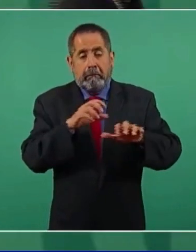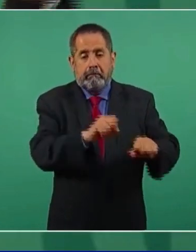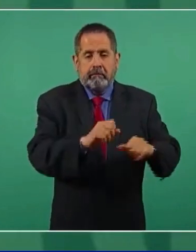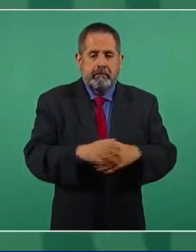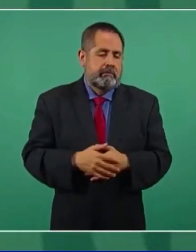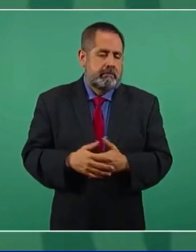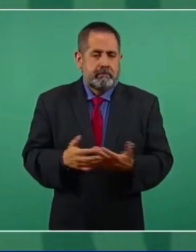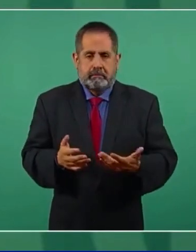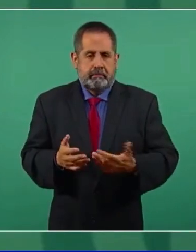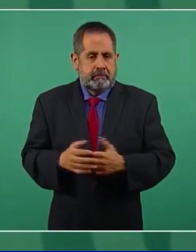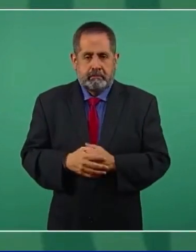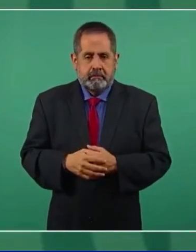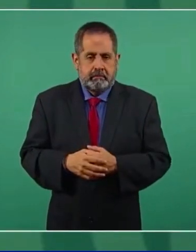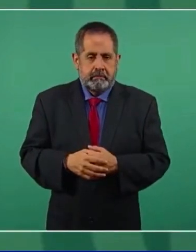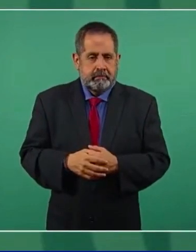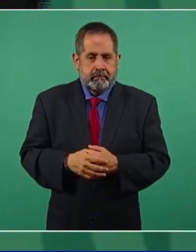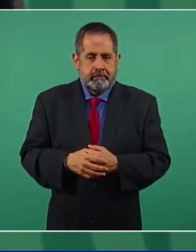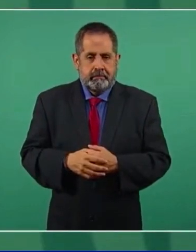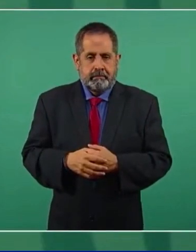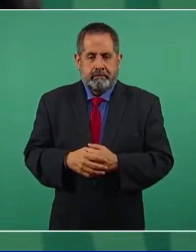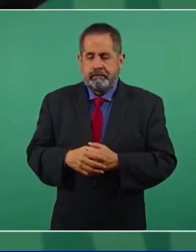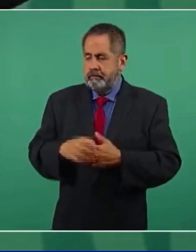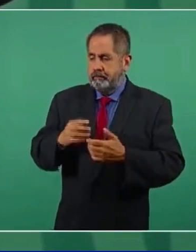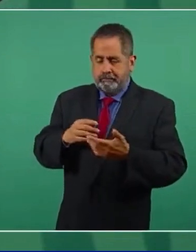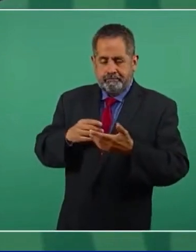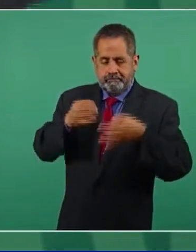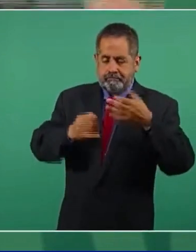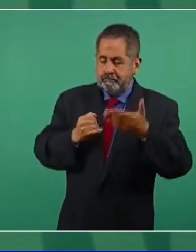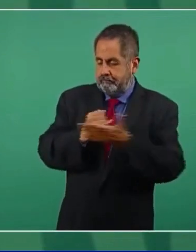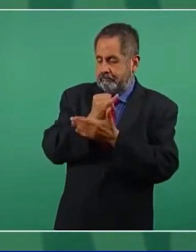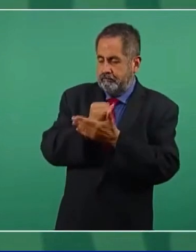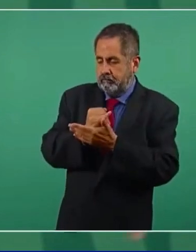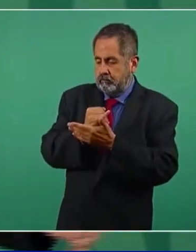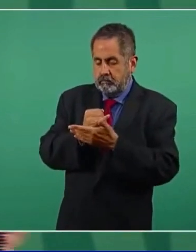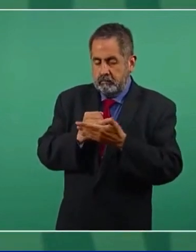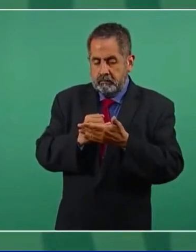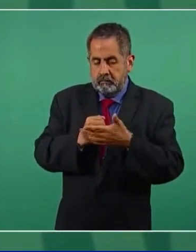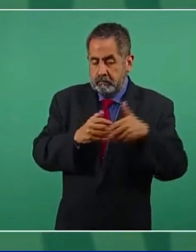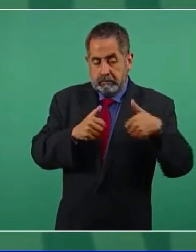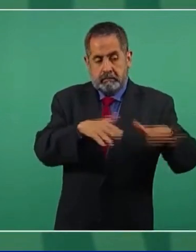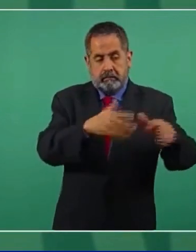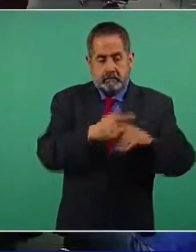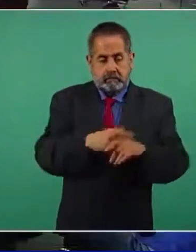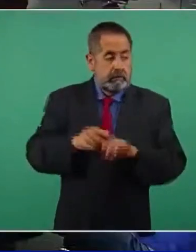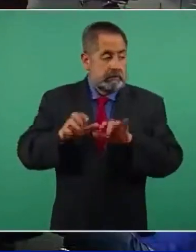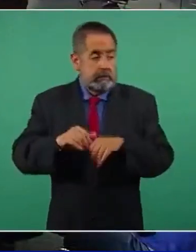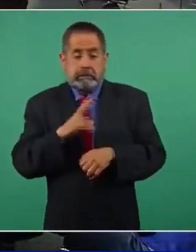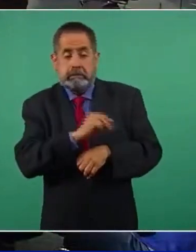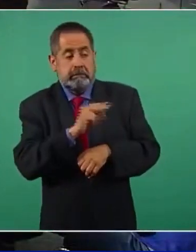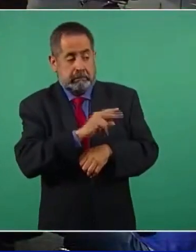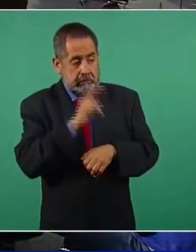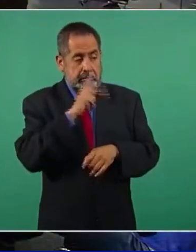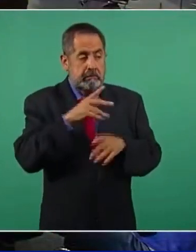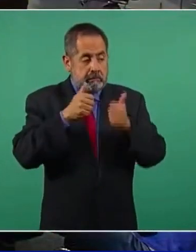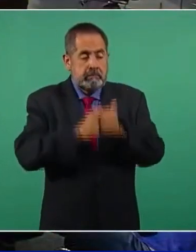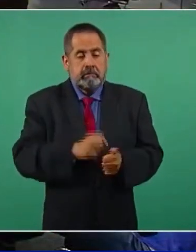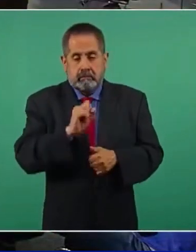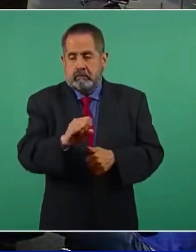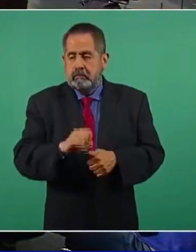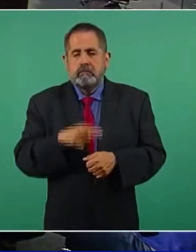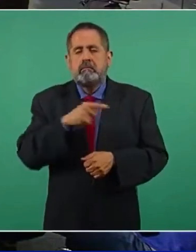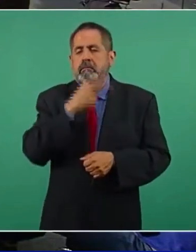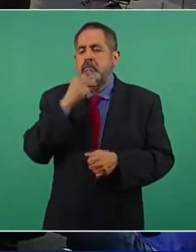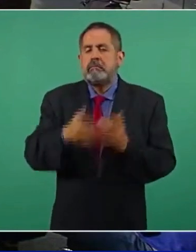revocan la decisión, pero ya el señor estaba afuera. Entonces, ¿cómo queda el país?